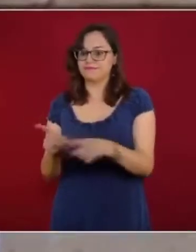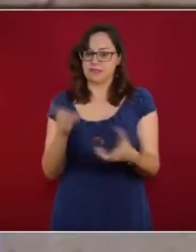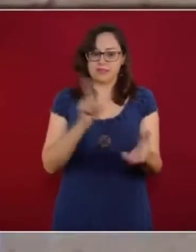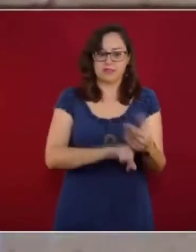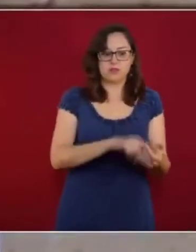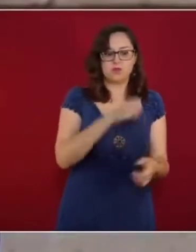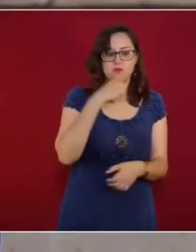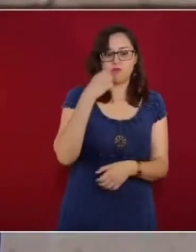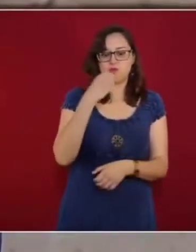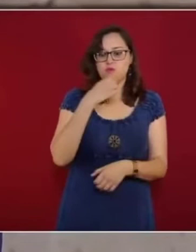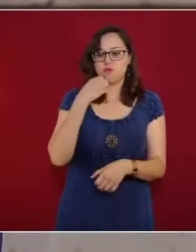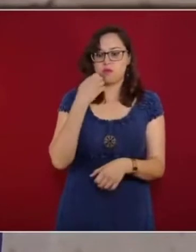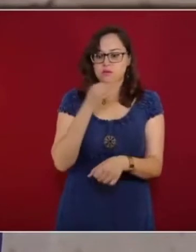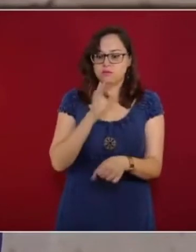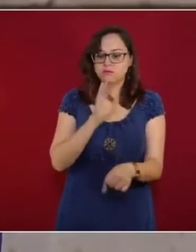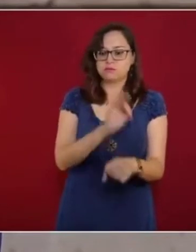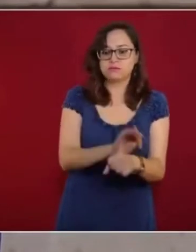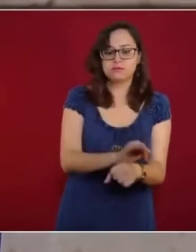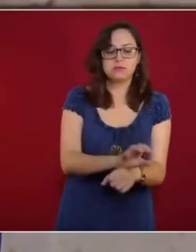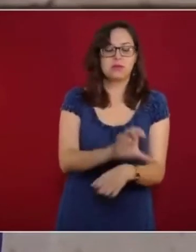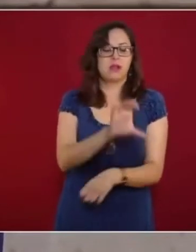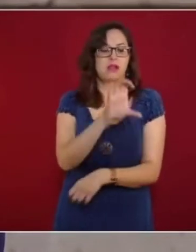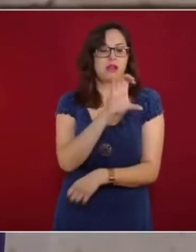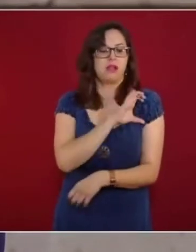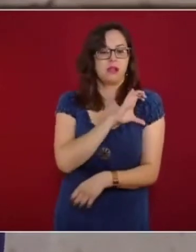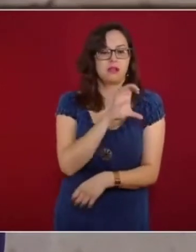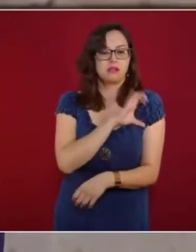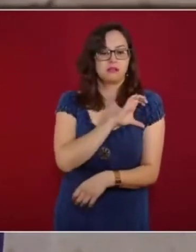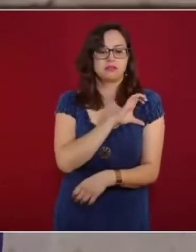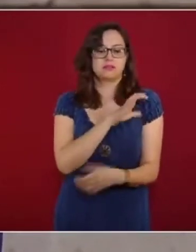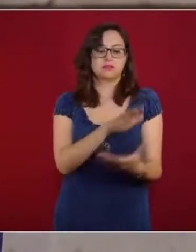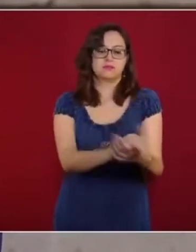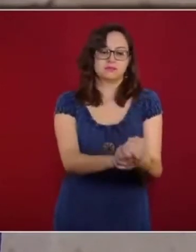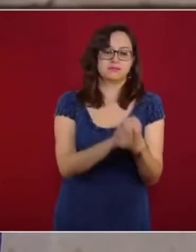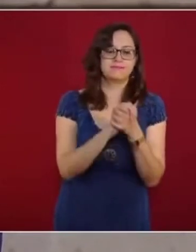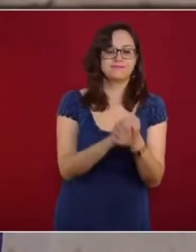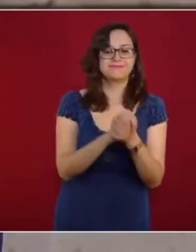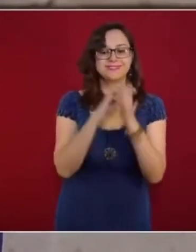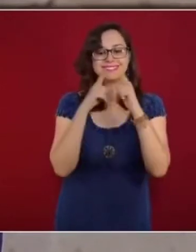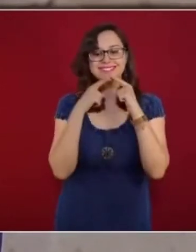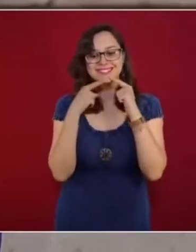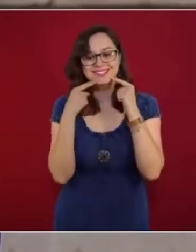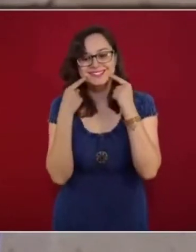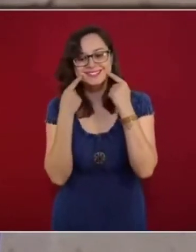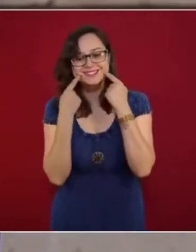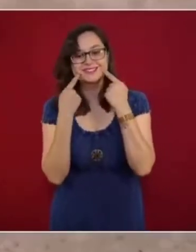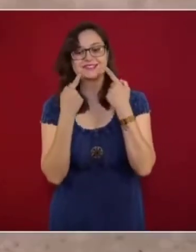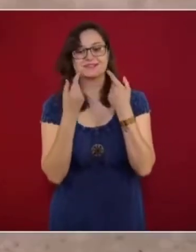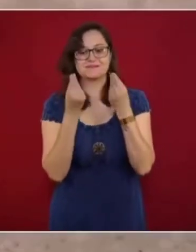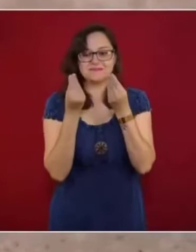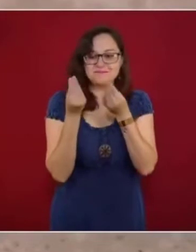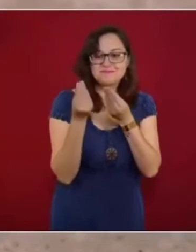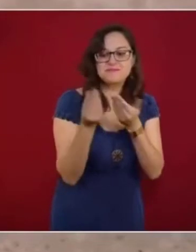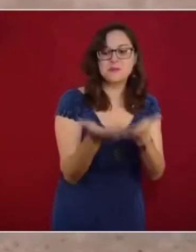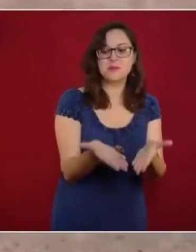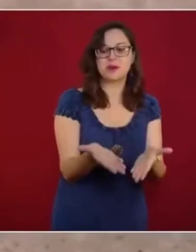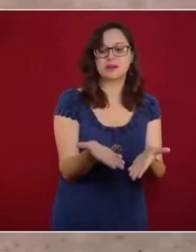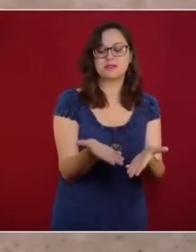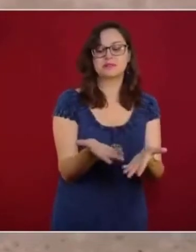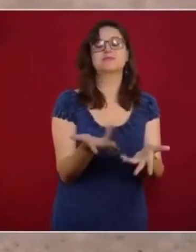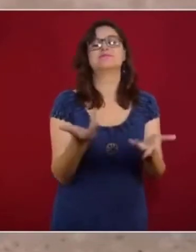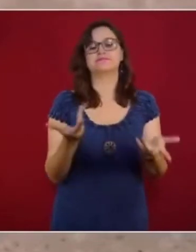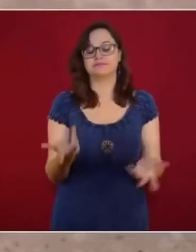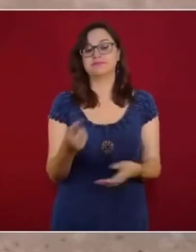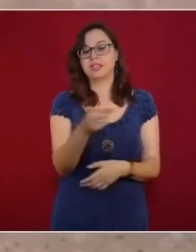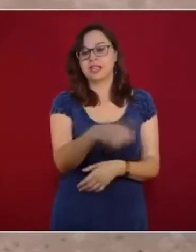de ustedes da a sus niños, el cariño, el saludo, una sonrisa, los maestros y las maestras